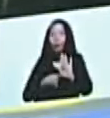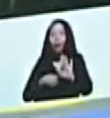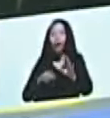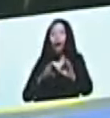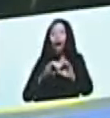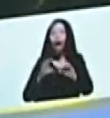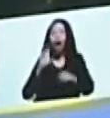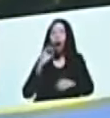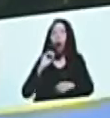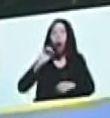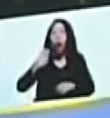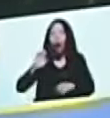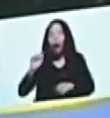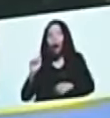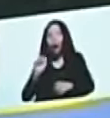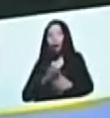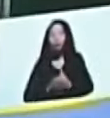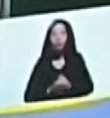OEA,